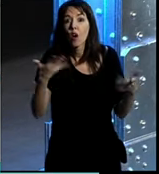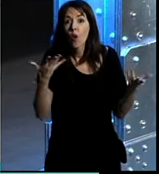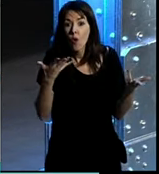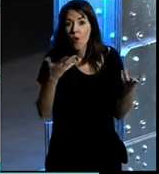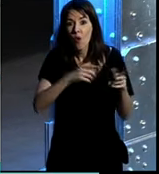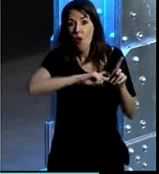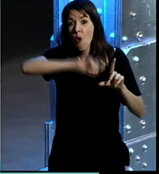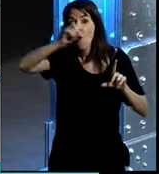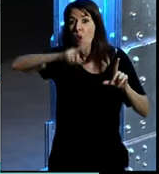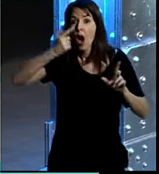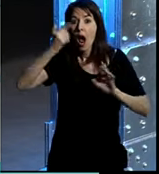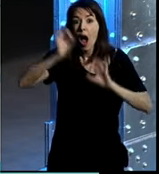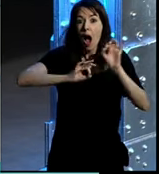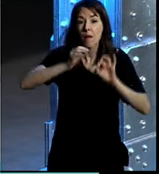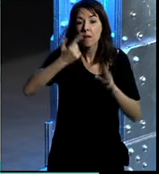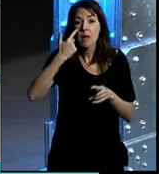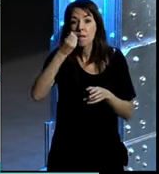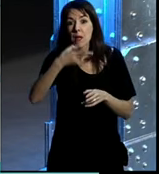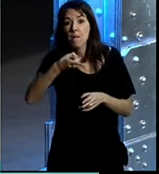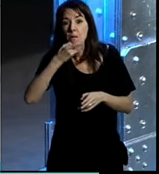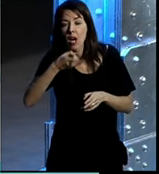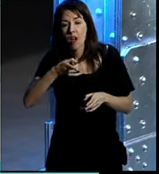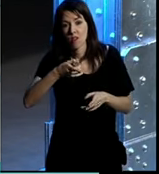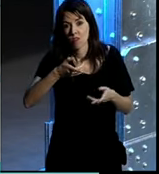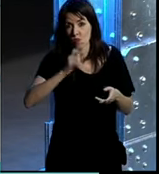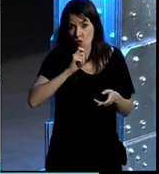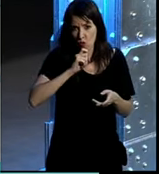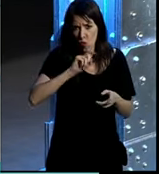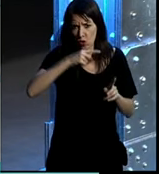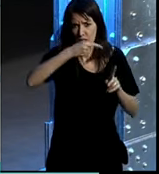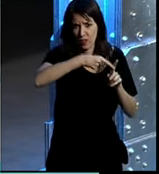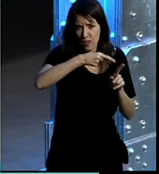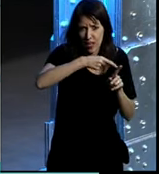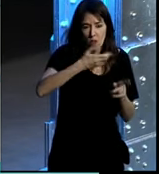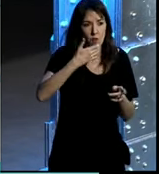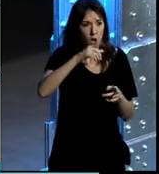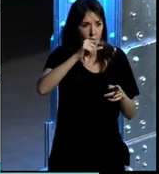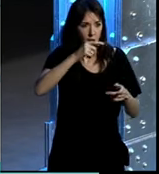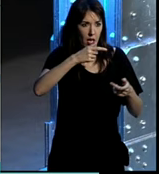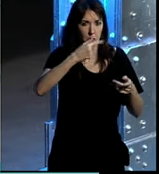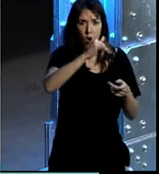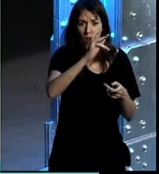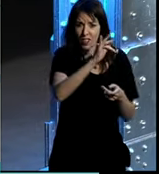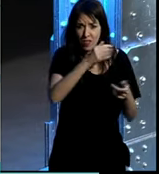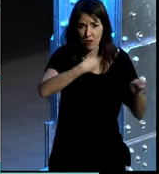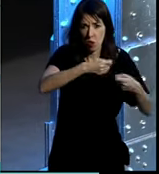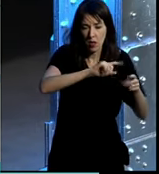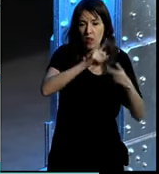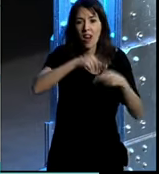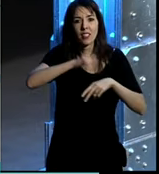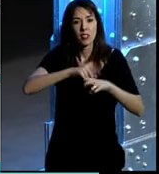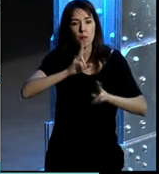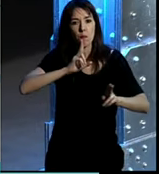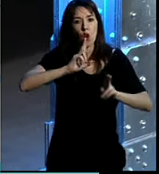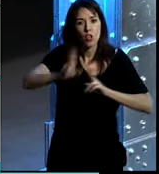termómetro si lo que hacemos lo estamos haciendo bien o no tenemos muchos otros indicadores de leads comerciales de tiempos de respuesta de